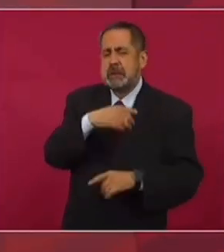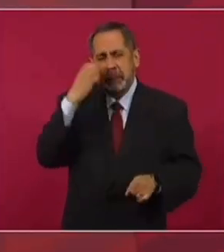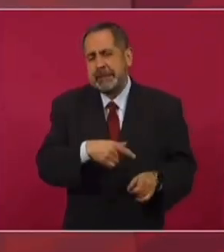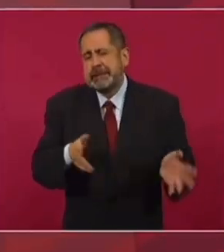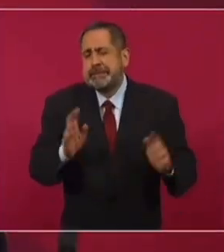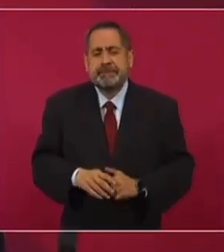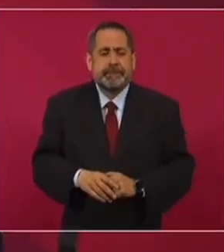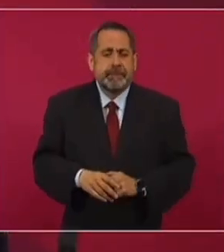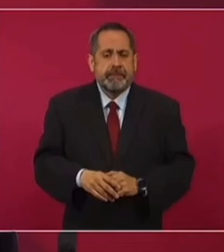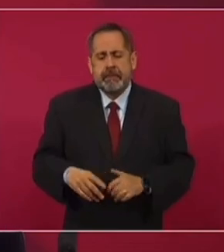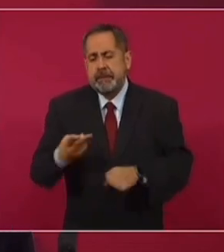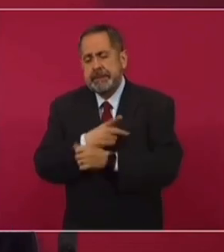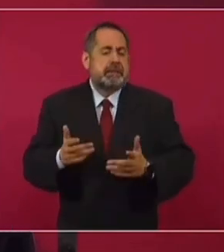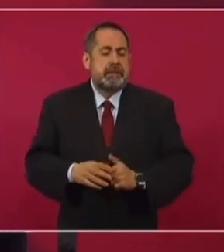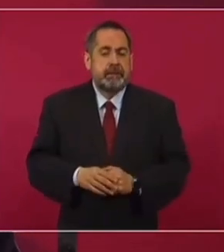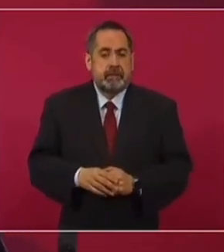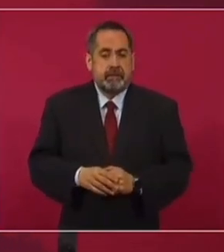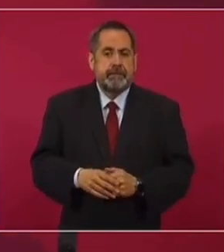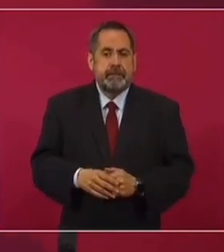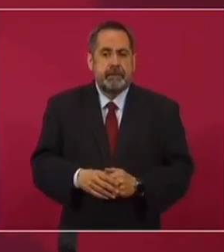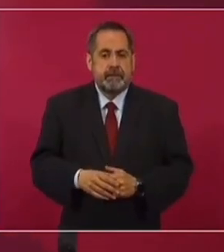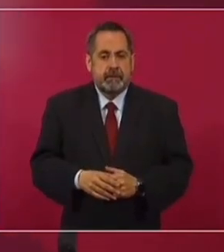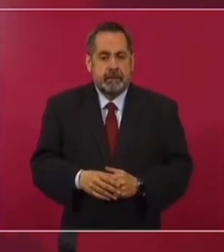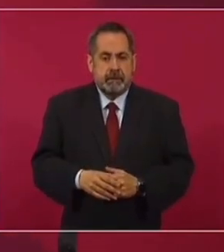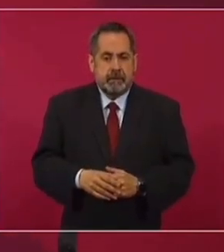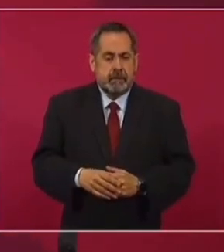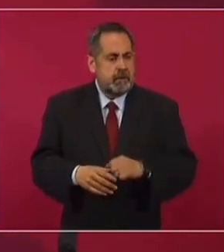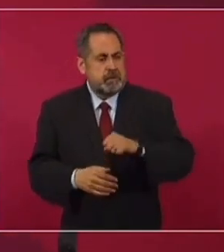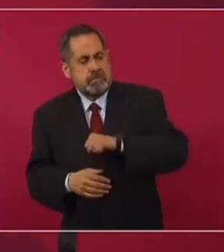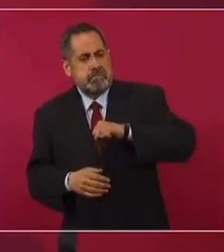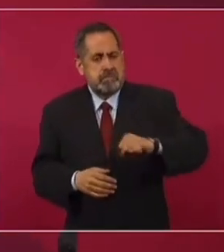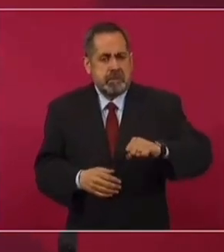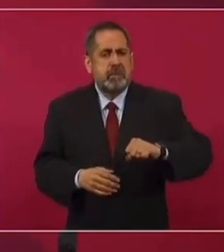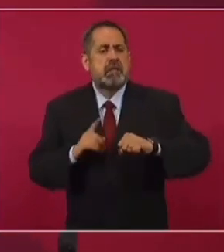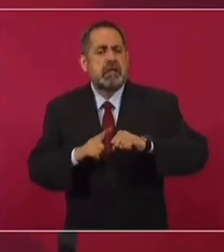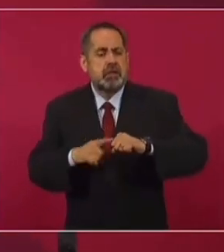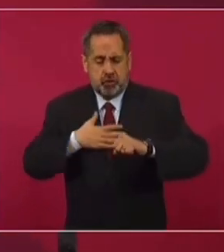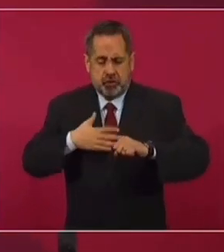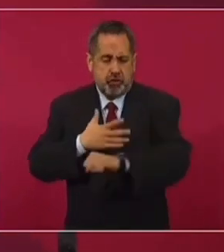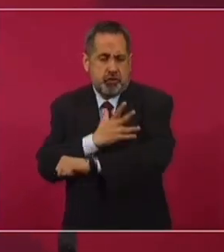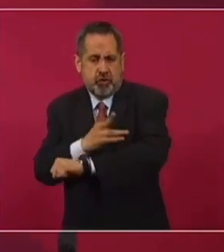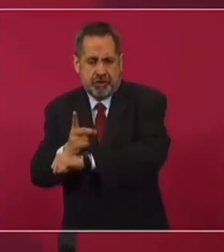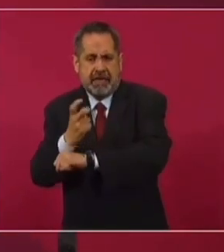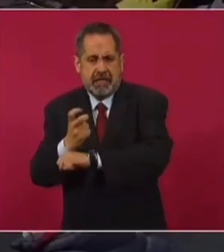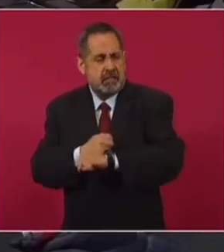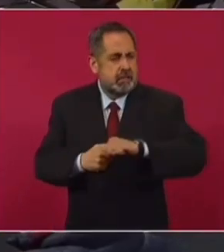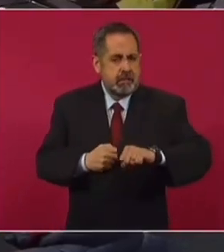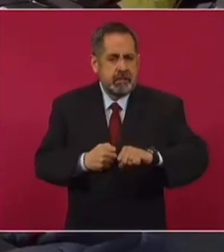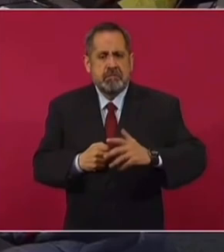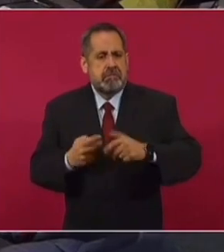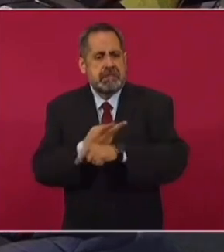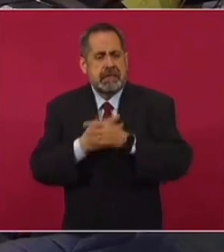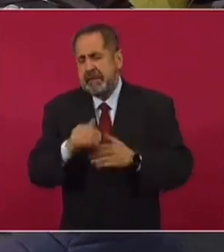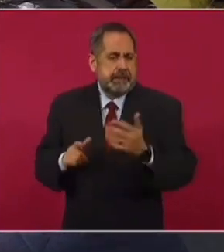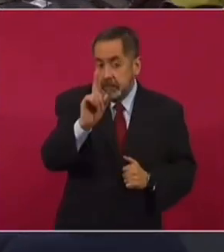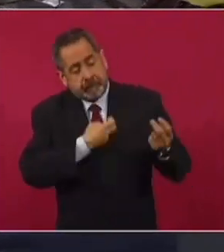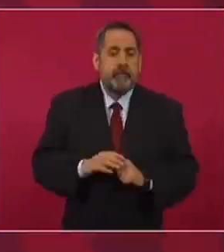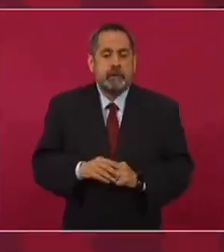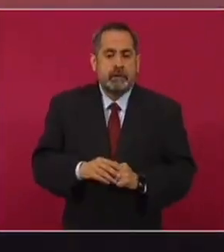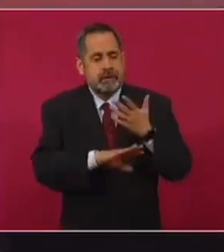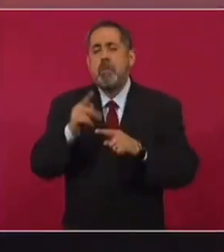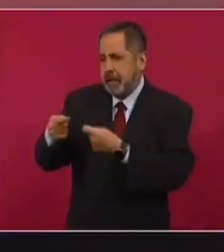no pasa nada. ¿Nada? Nuestro escudo es la honestidad y es nuestra conciencia.